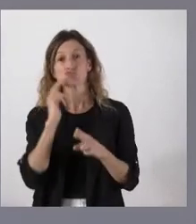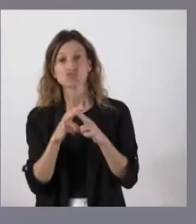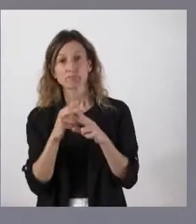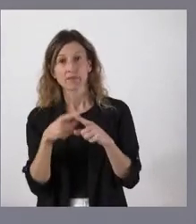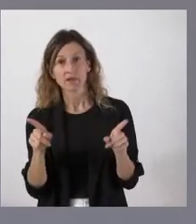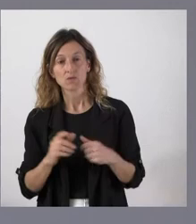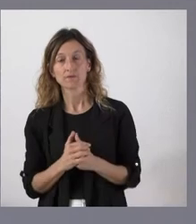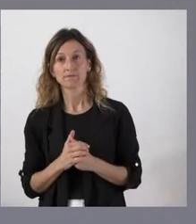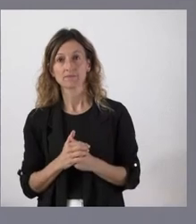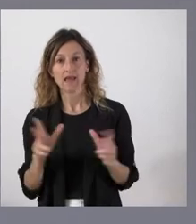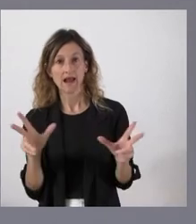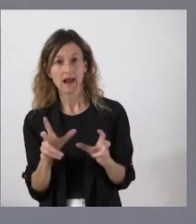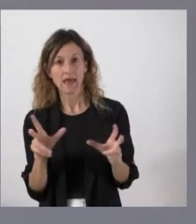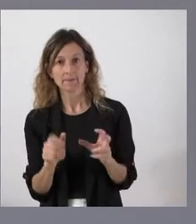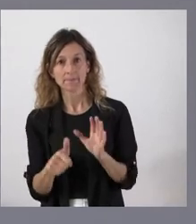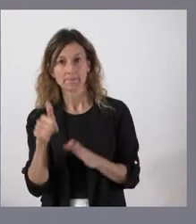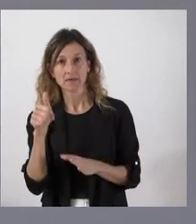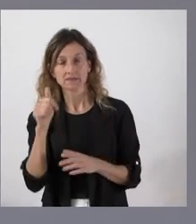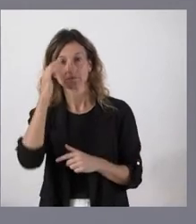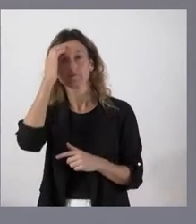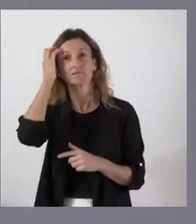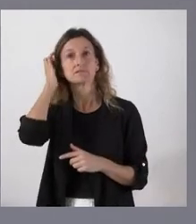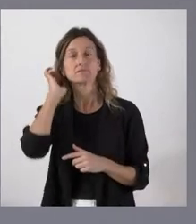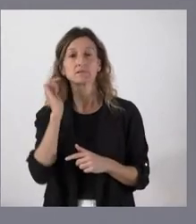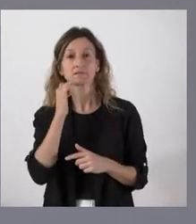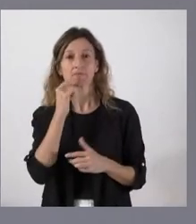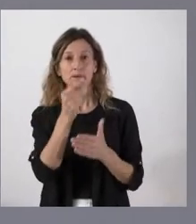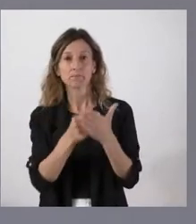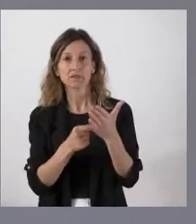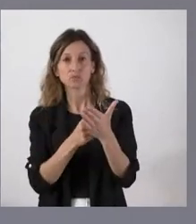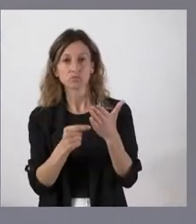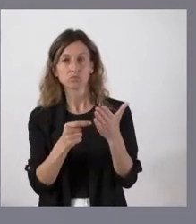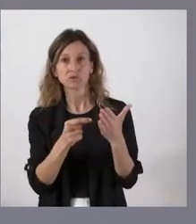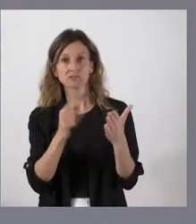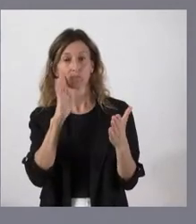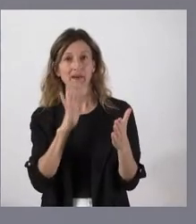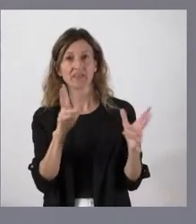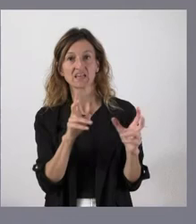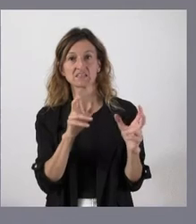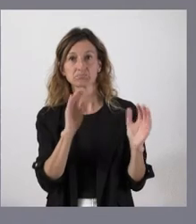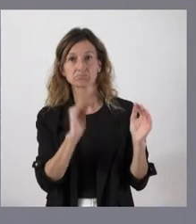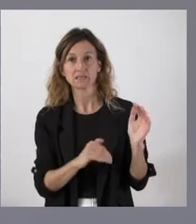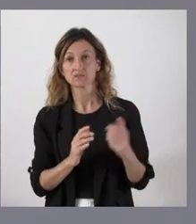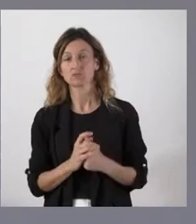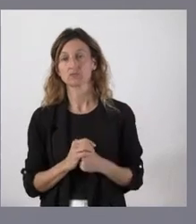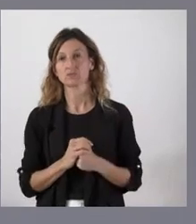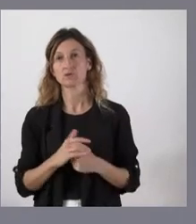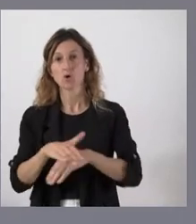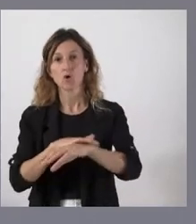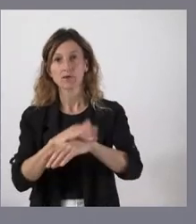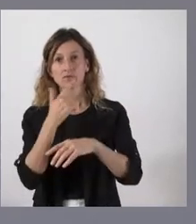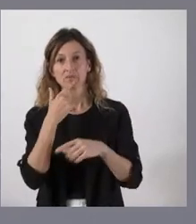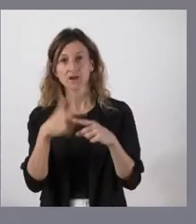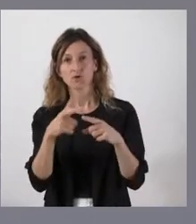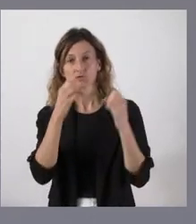mucho más grave de la que parece entreverse en este presupuesto e incluso de las declaraciones públicas del Gobierno, que insiste en que las cosas